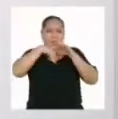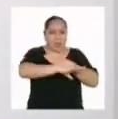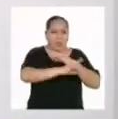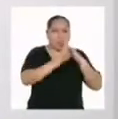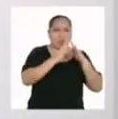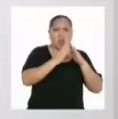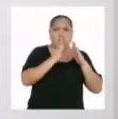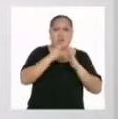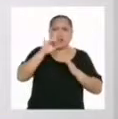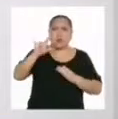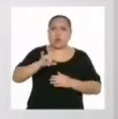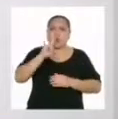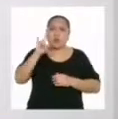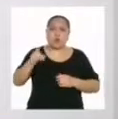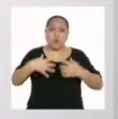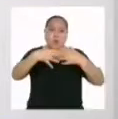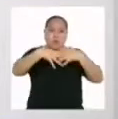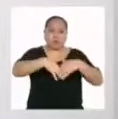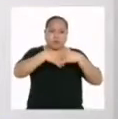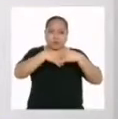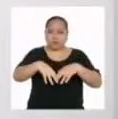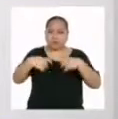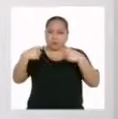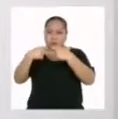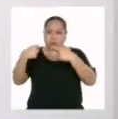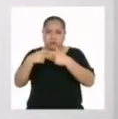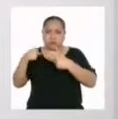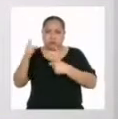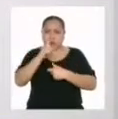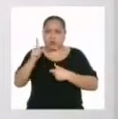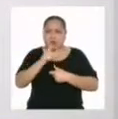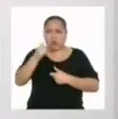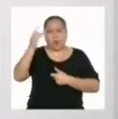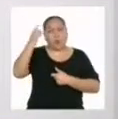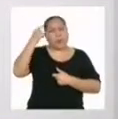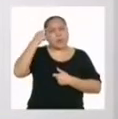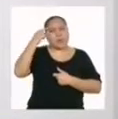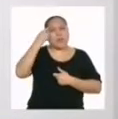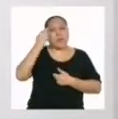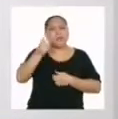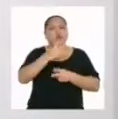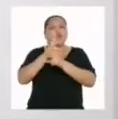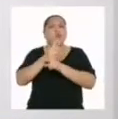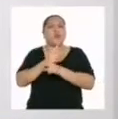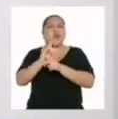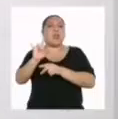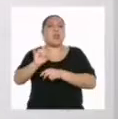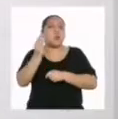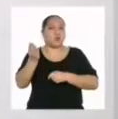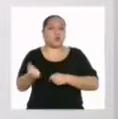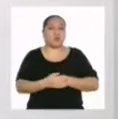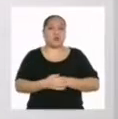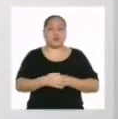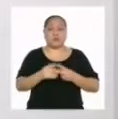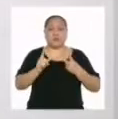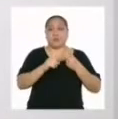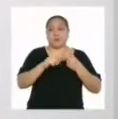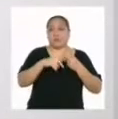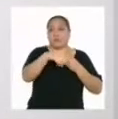casa y utilizamos artefactos eléctricos sin medir su uso? Y la otra,